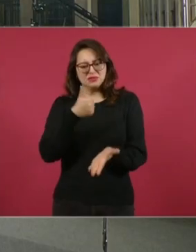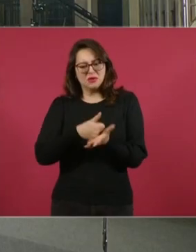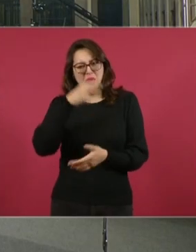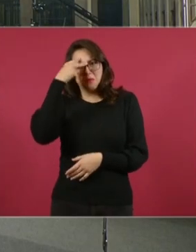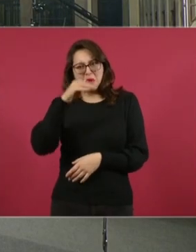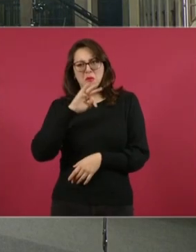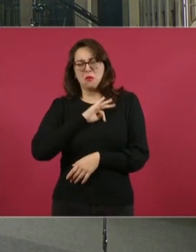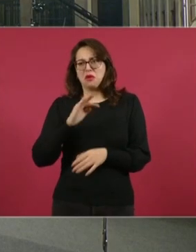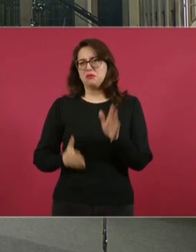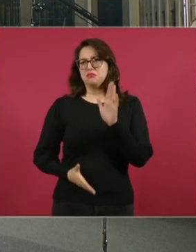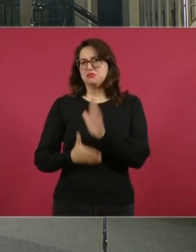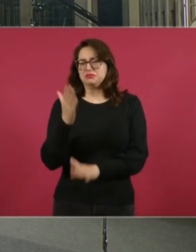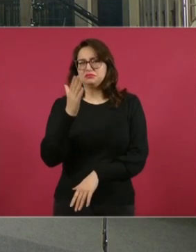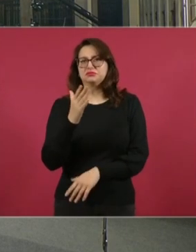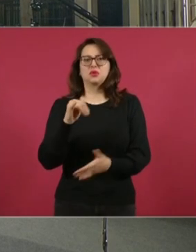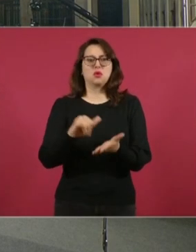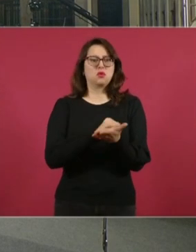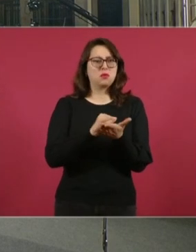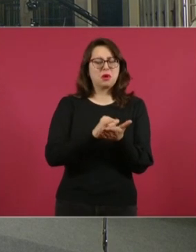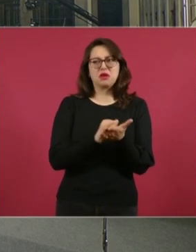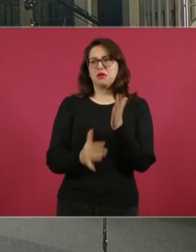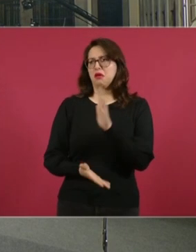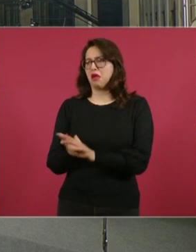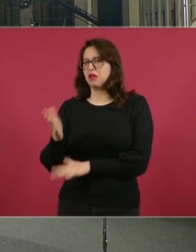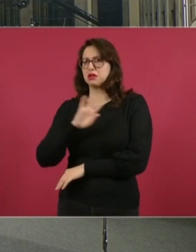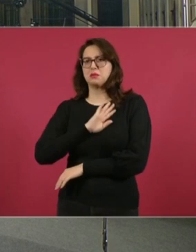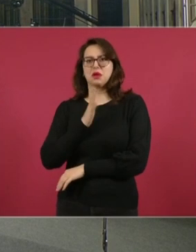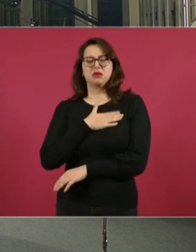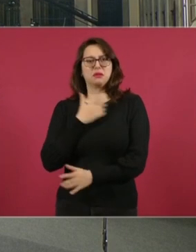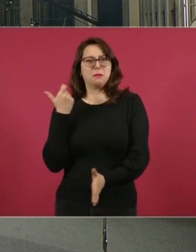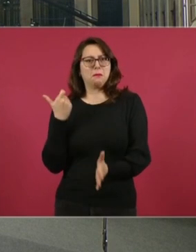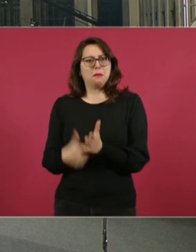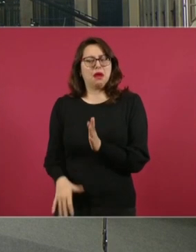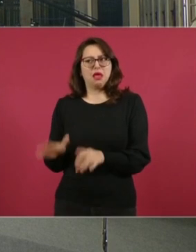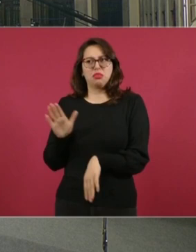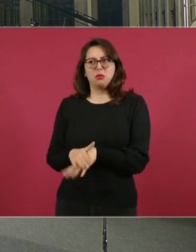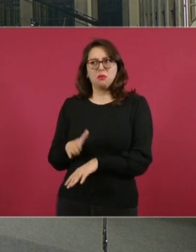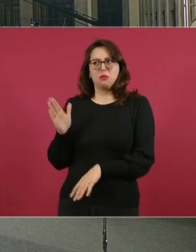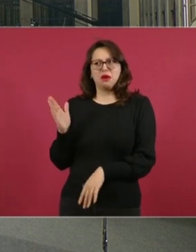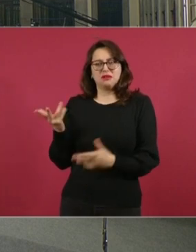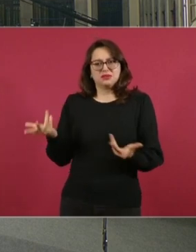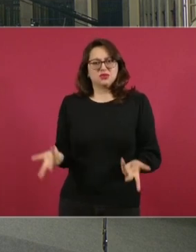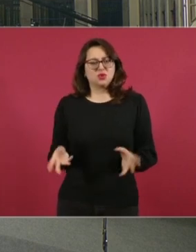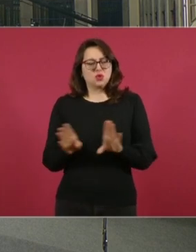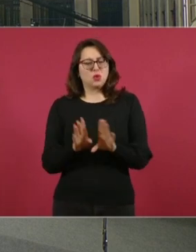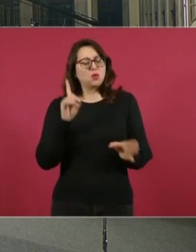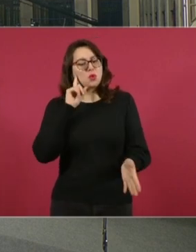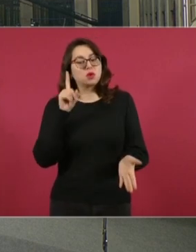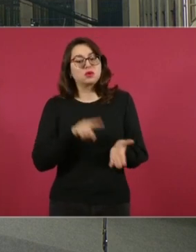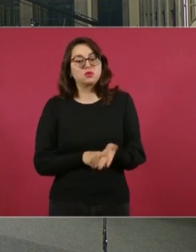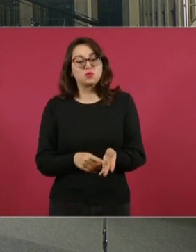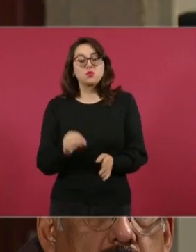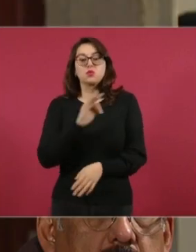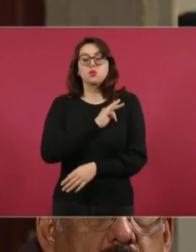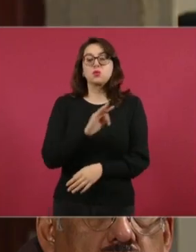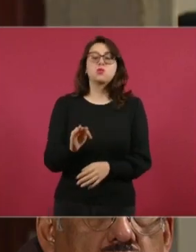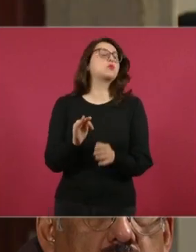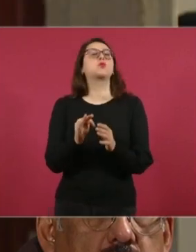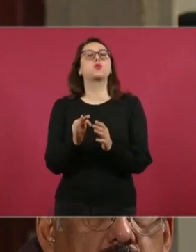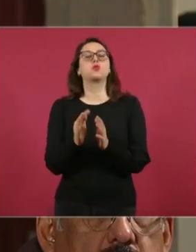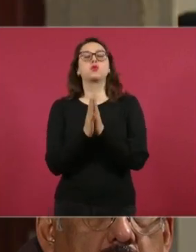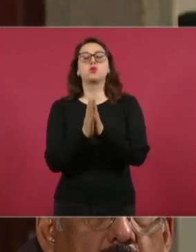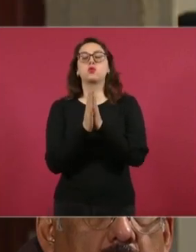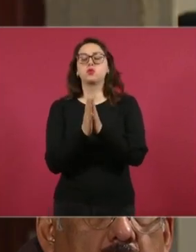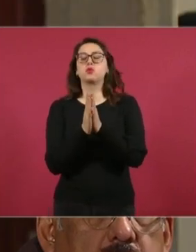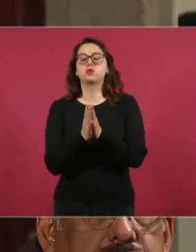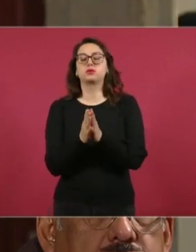bajos. Entonces, reiterar esta necesidad de que Mexicana comience ya a volar de Laifa hacia el aeropuerto de Hermosillo es algo